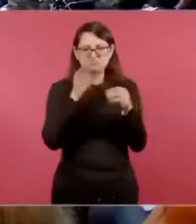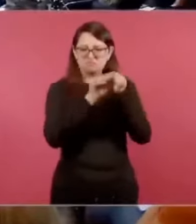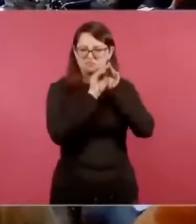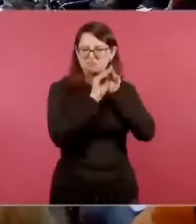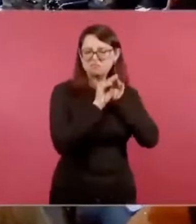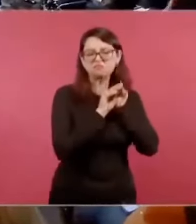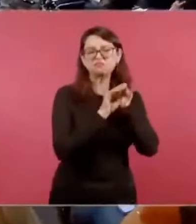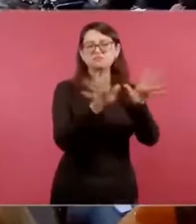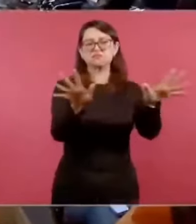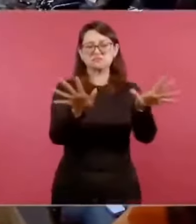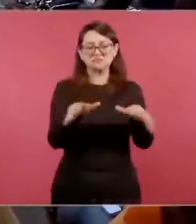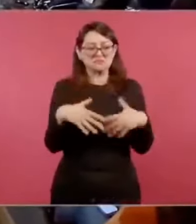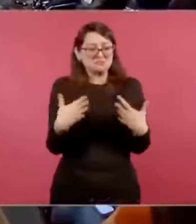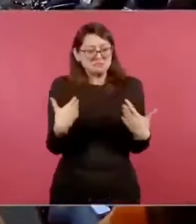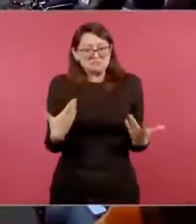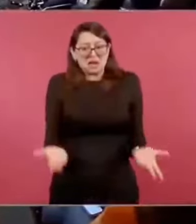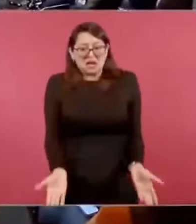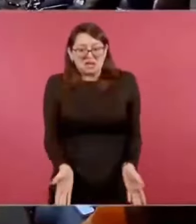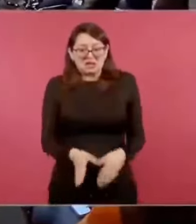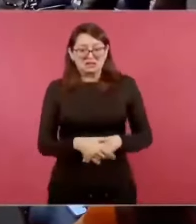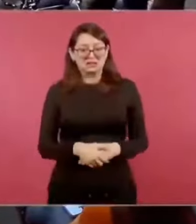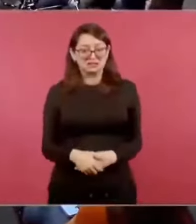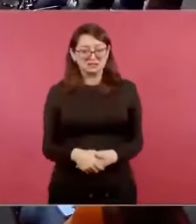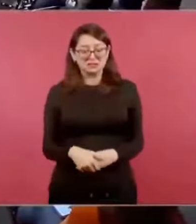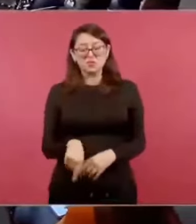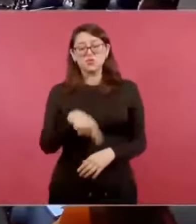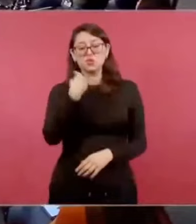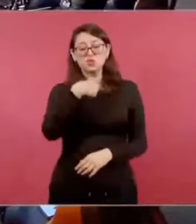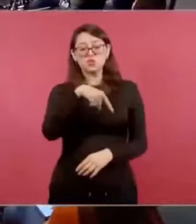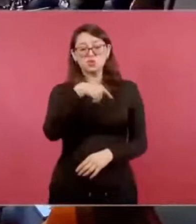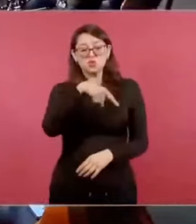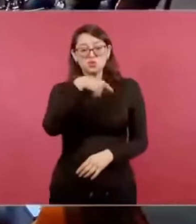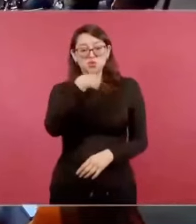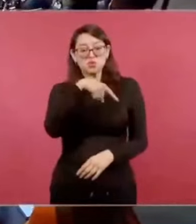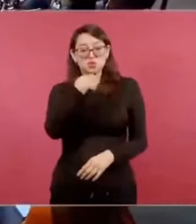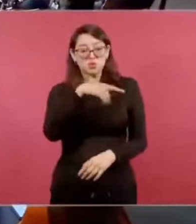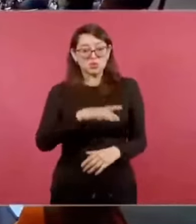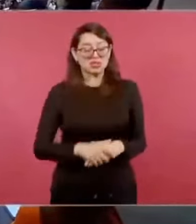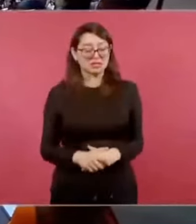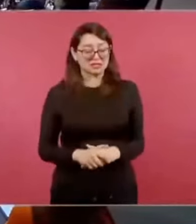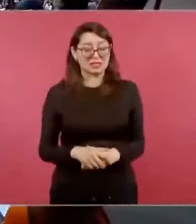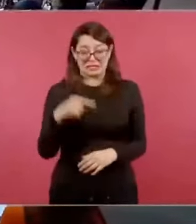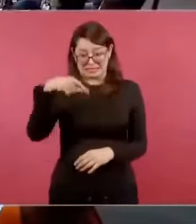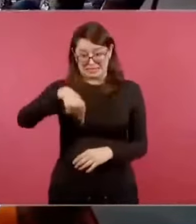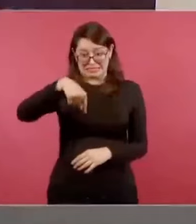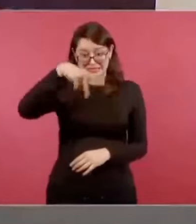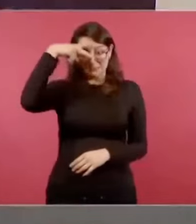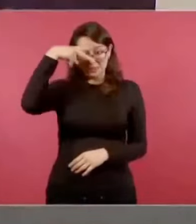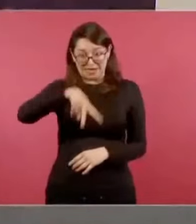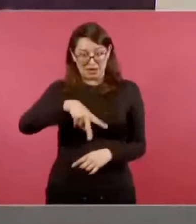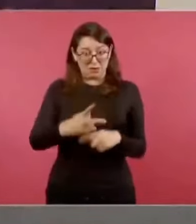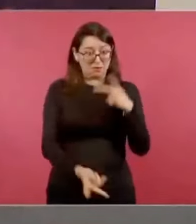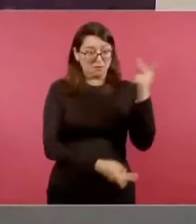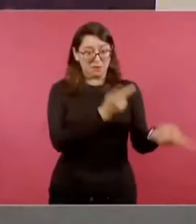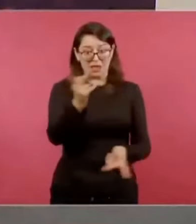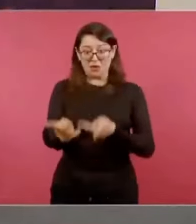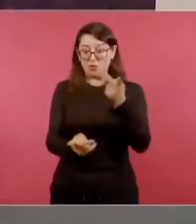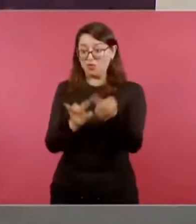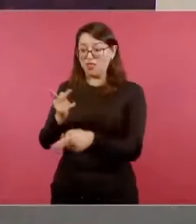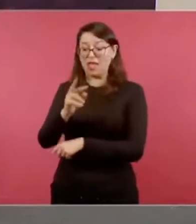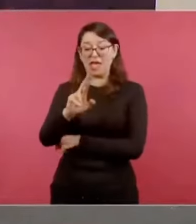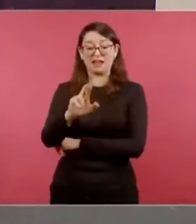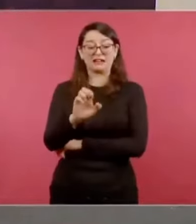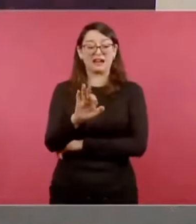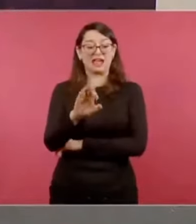esta salió ayer, porque